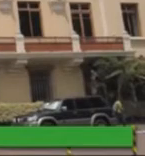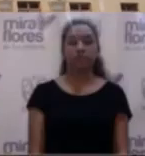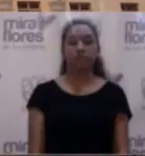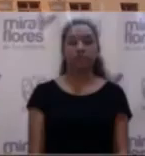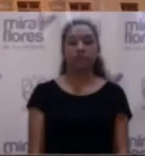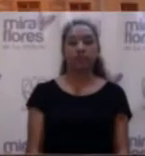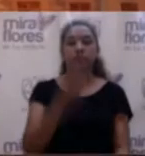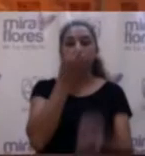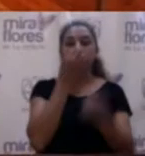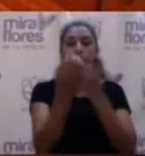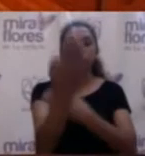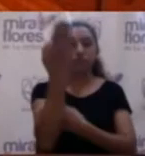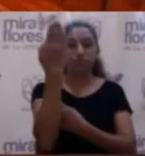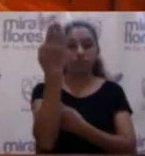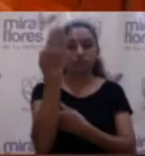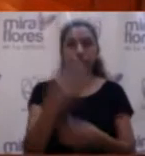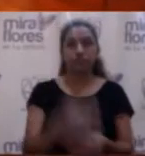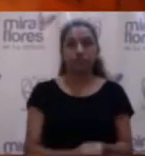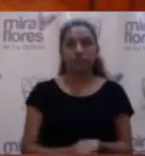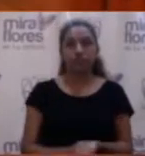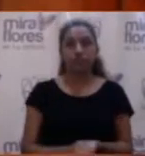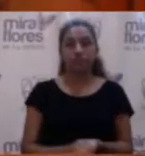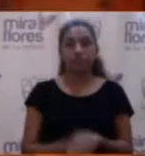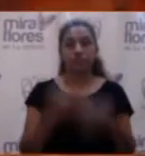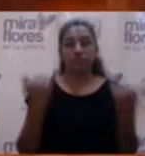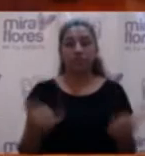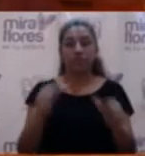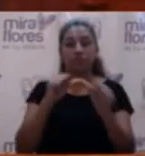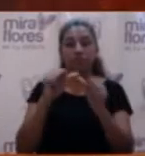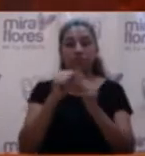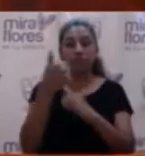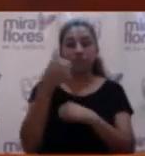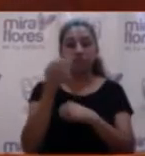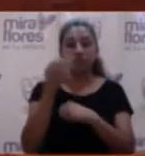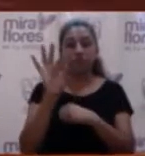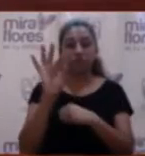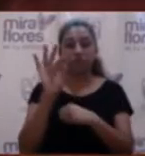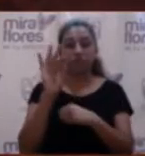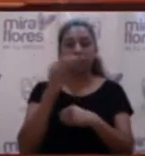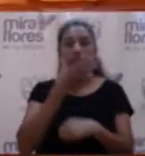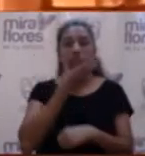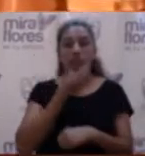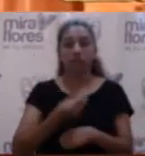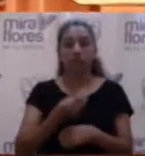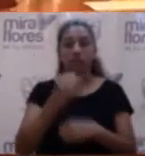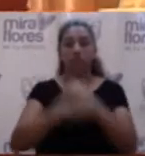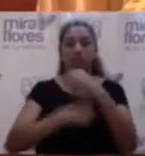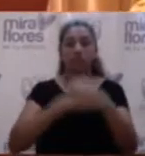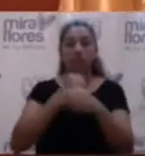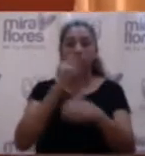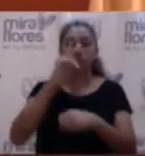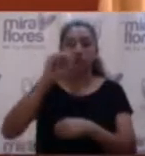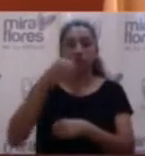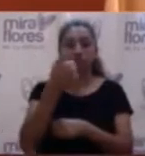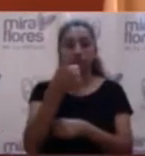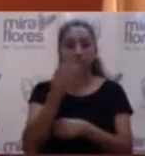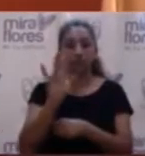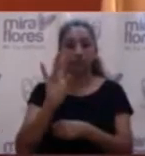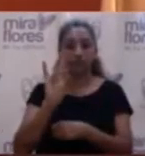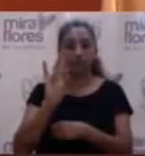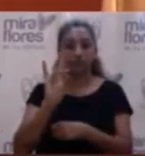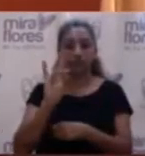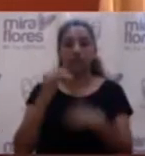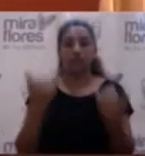Muy buenos días, hoy es 19 de diciembre del año 2017 y tenemos una